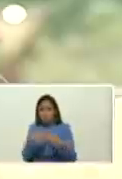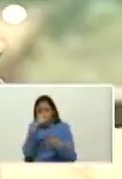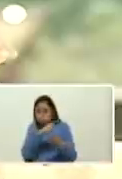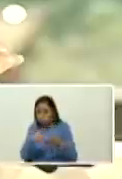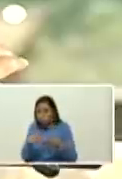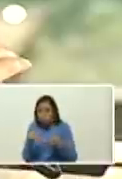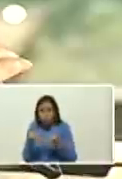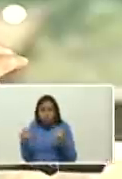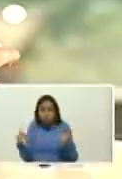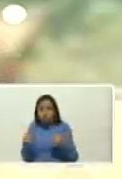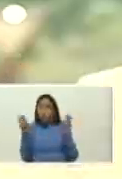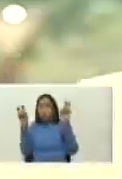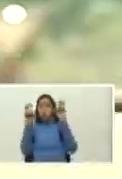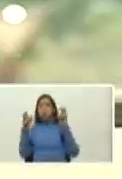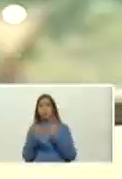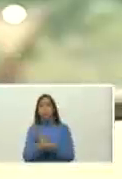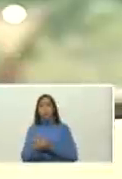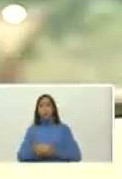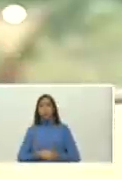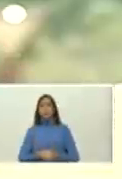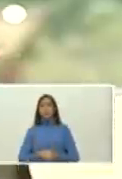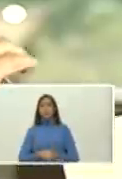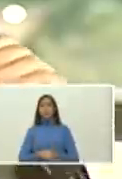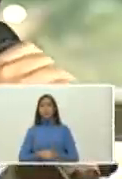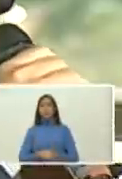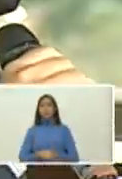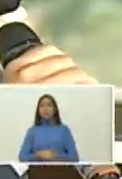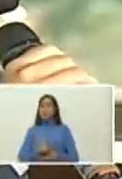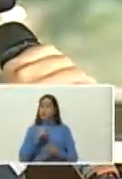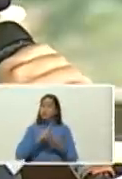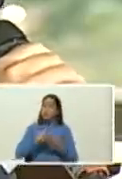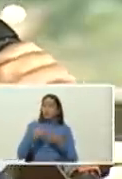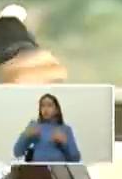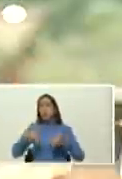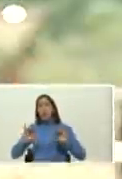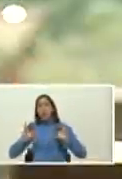decía que debía titularse y sin embargo la poesía